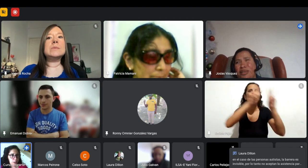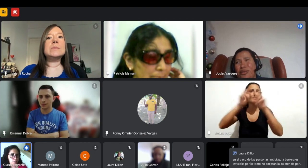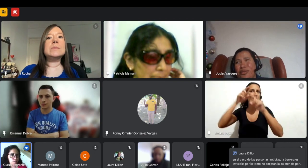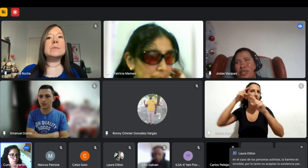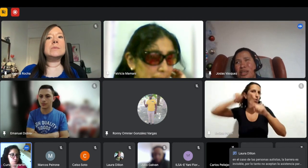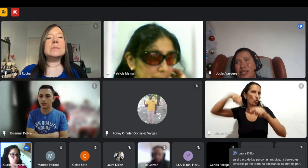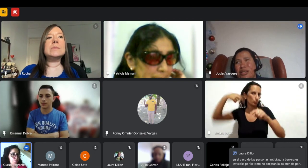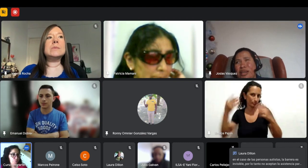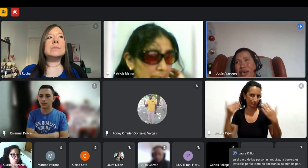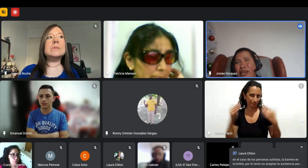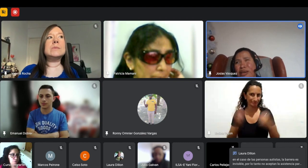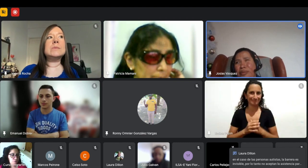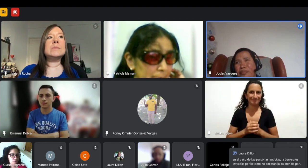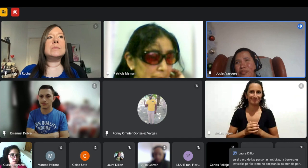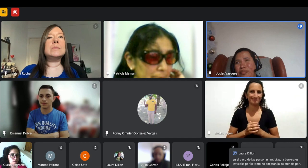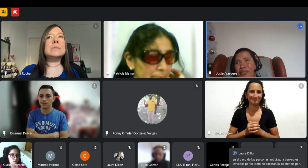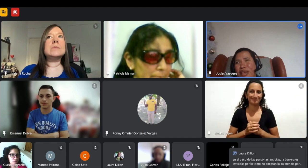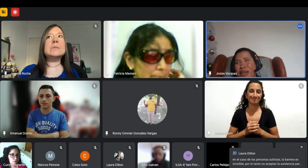entonces